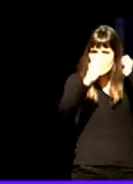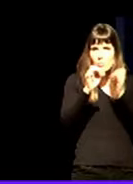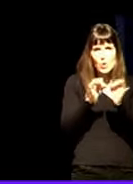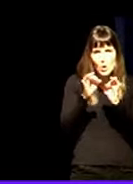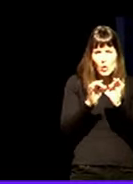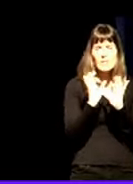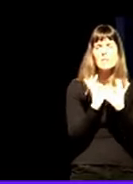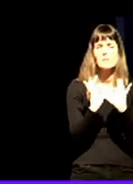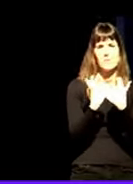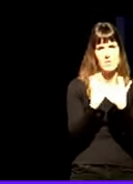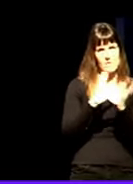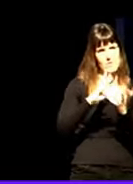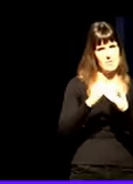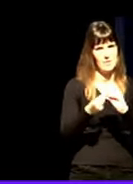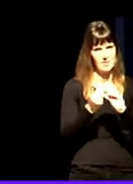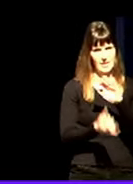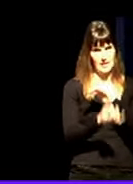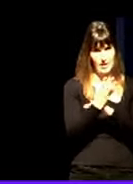específicos y en eso estamos